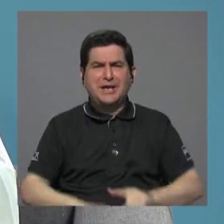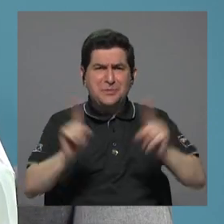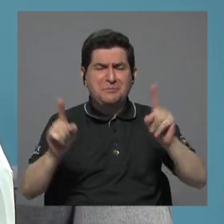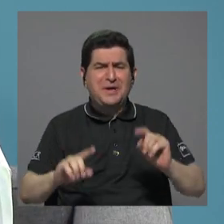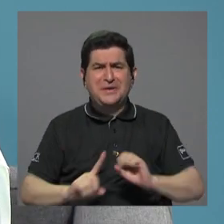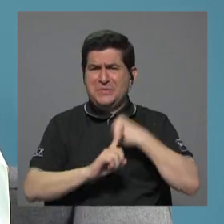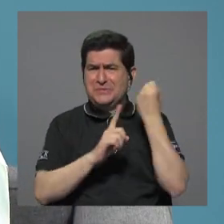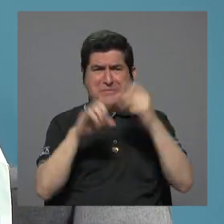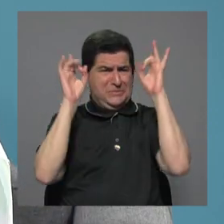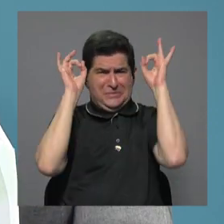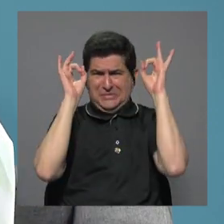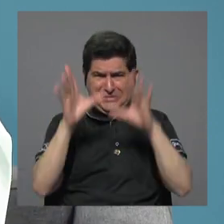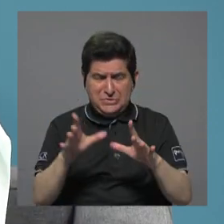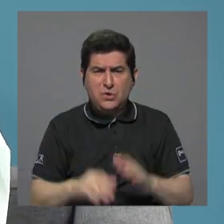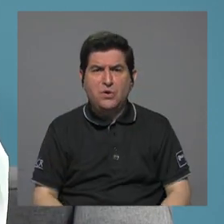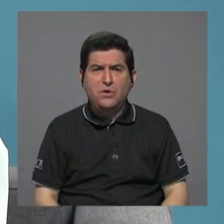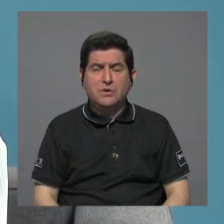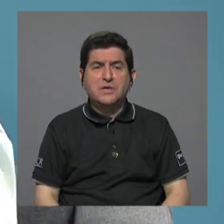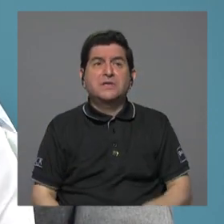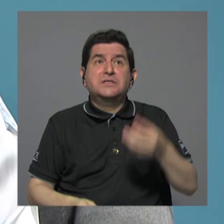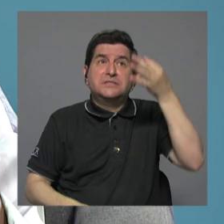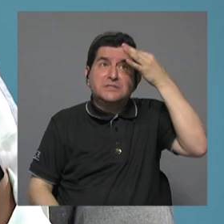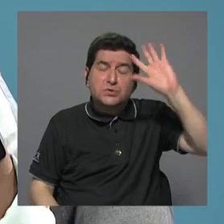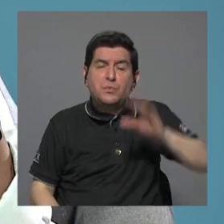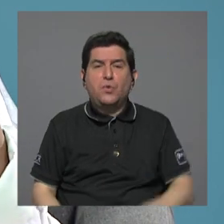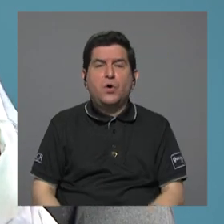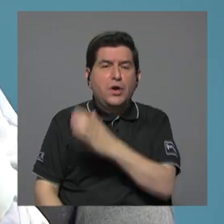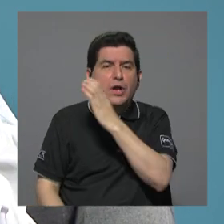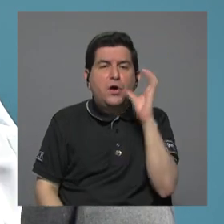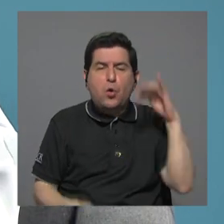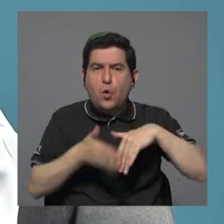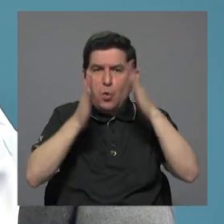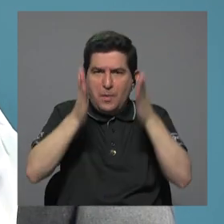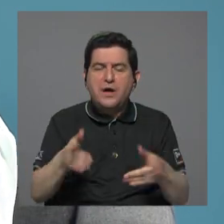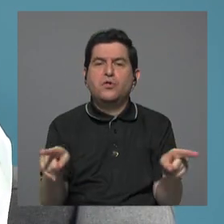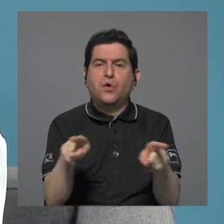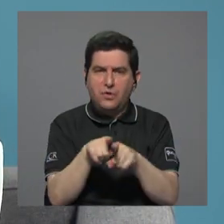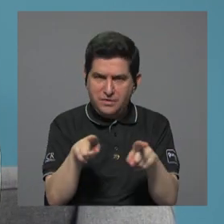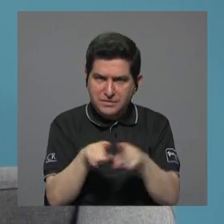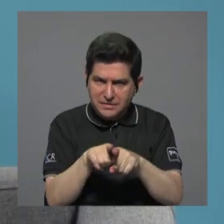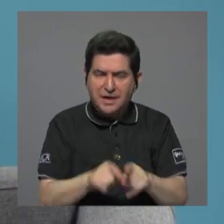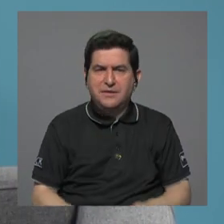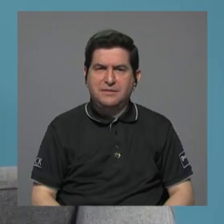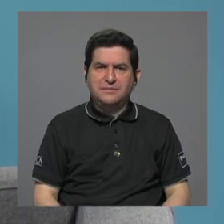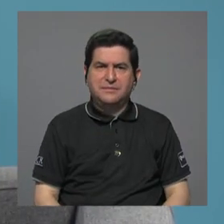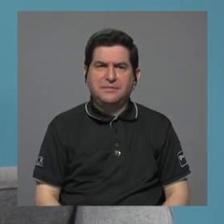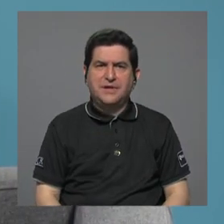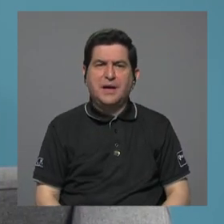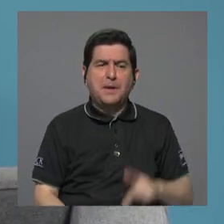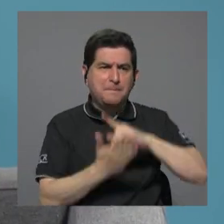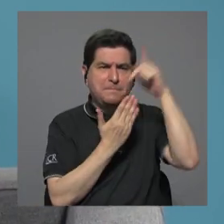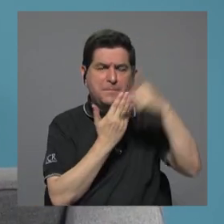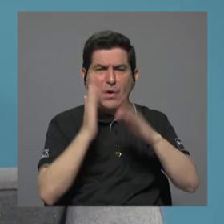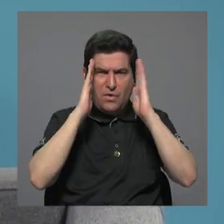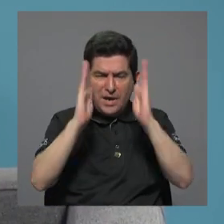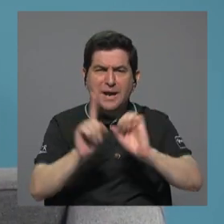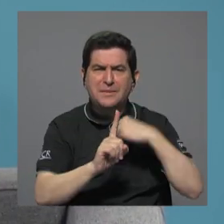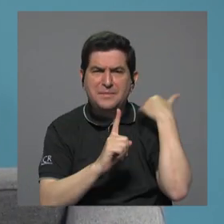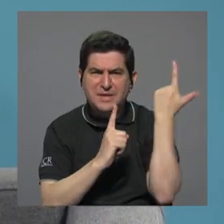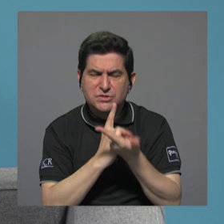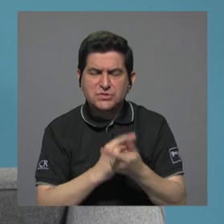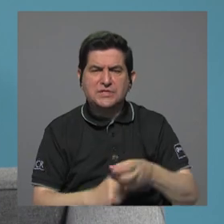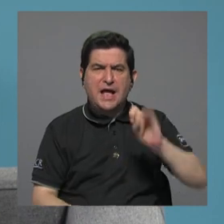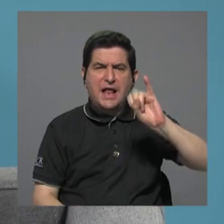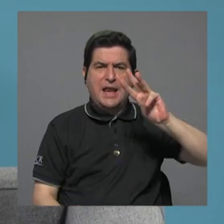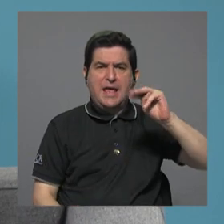algo dramático, porque se supone que está el comedor estudiantil, y se supone que están los programas de atención social de